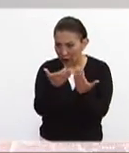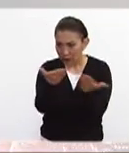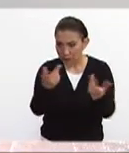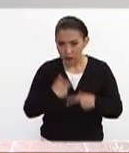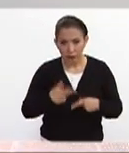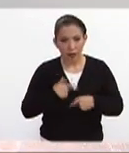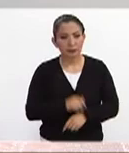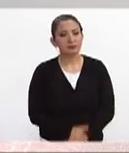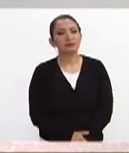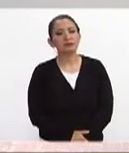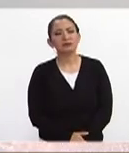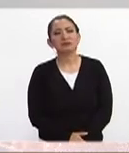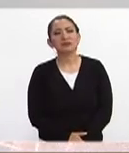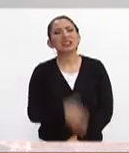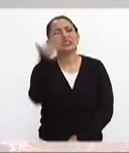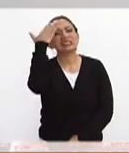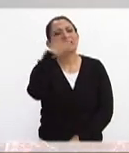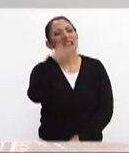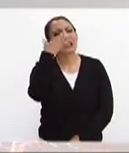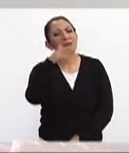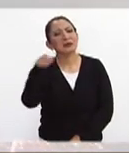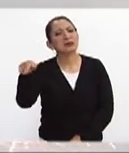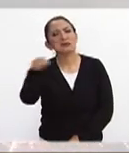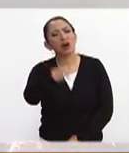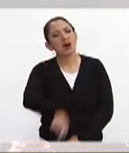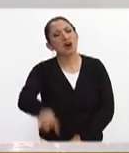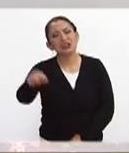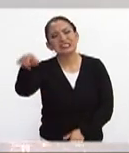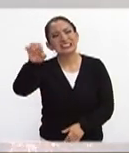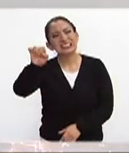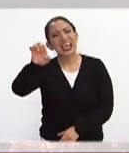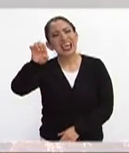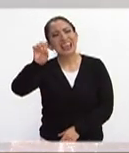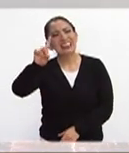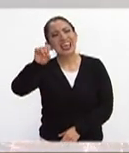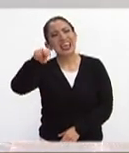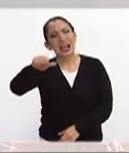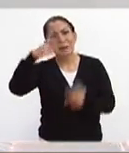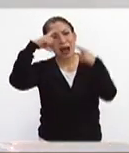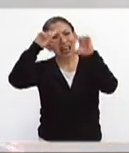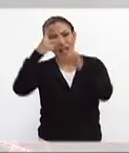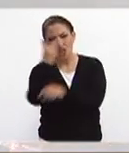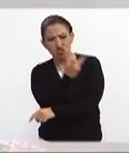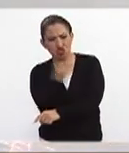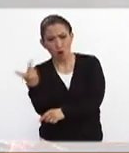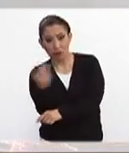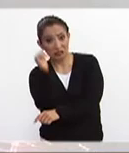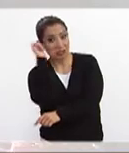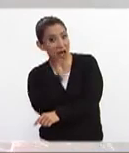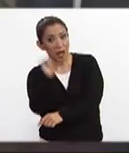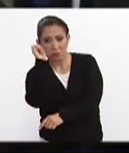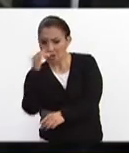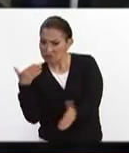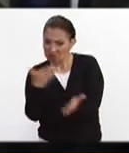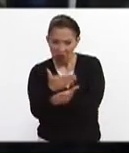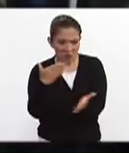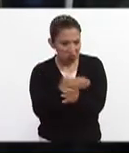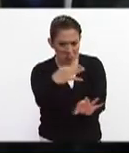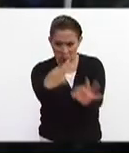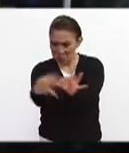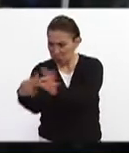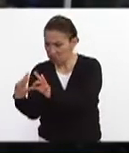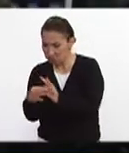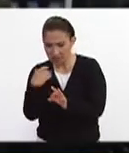auditorio también. Como sabemos, general, los elementos de la Sedena y de la Marina han estado al pie del cañón